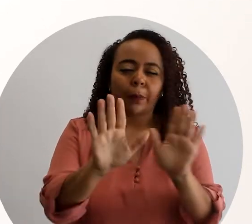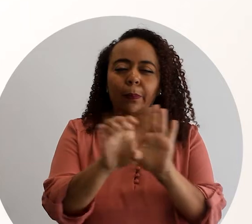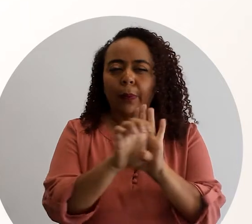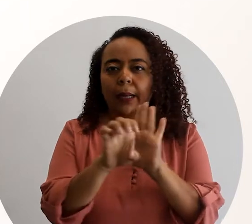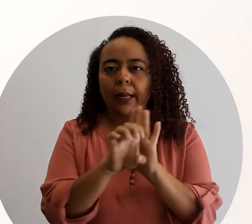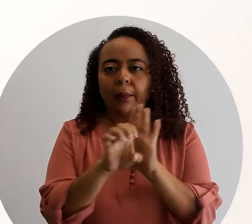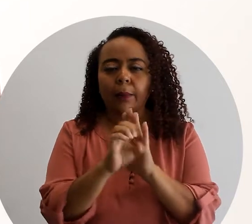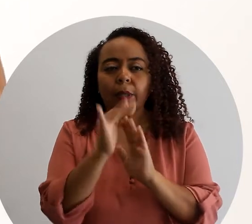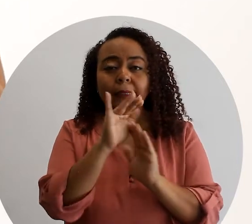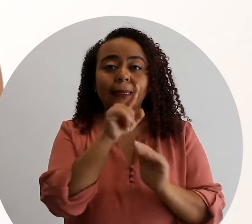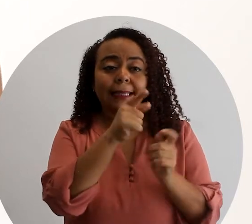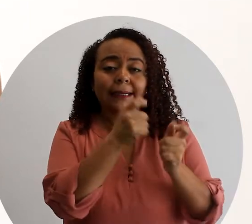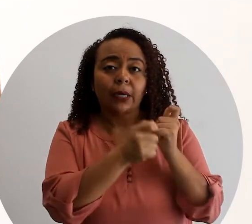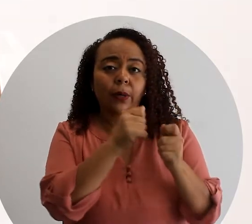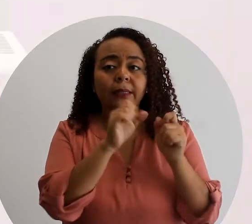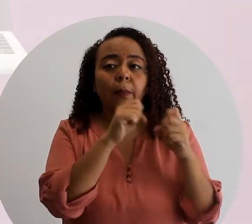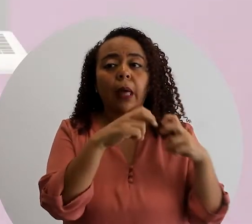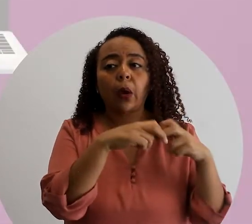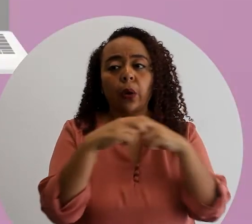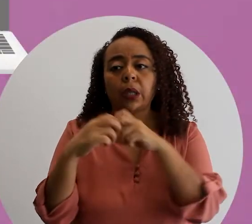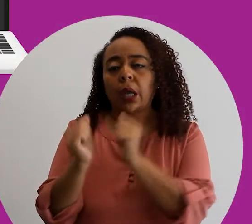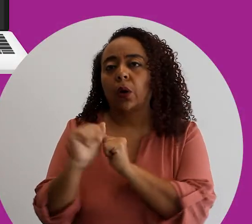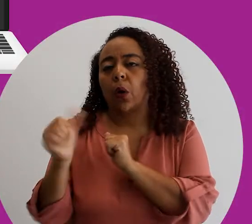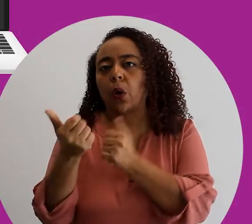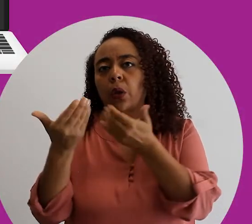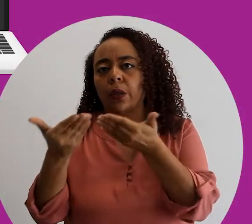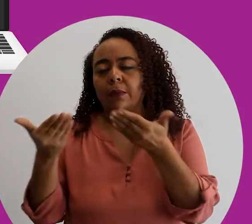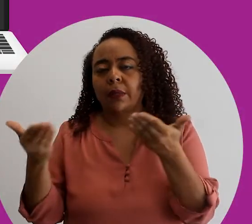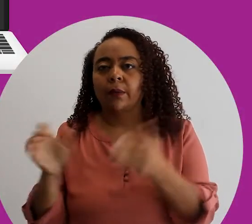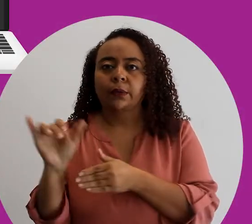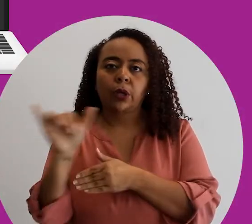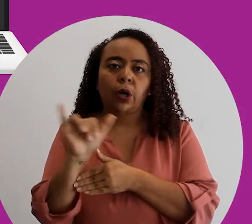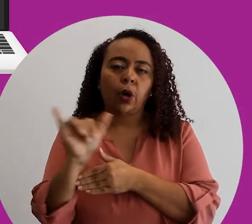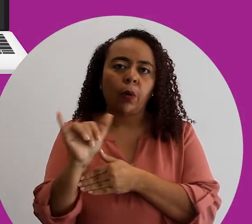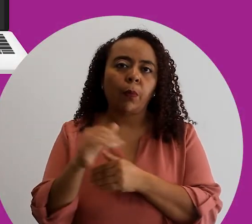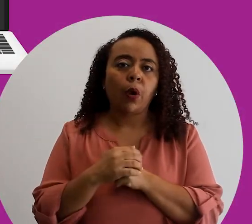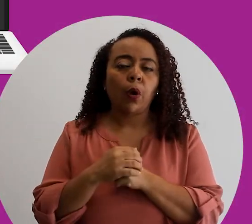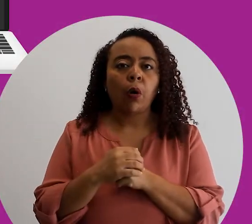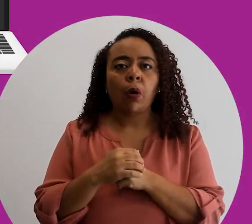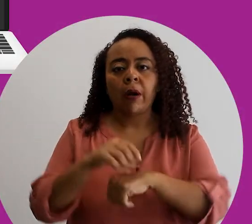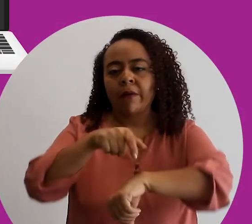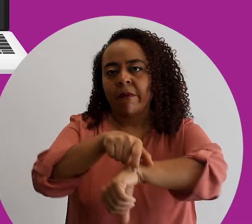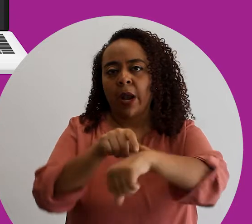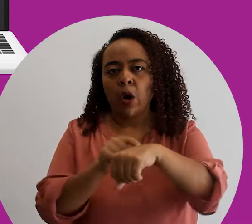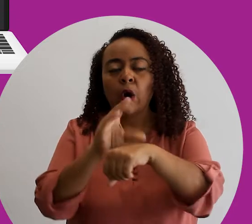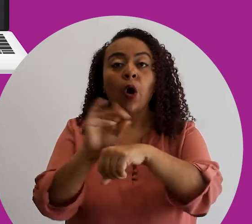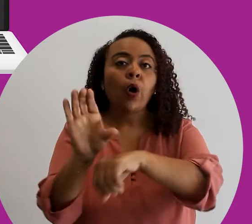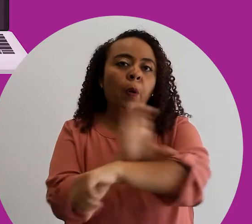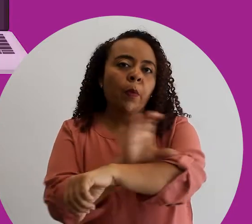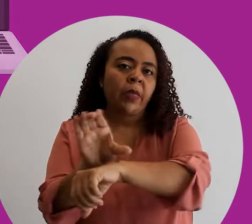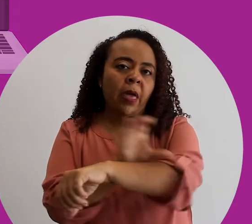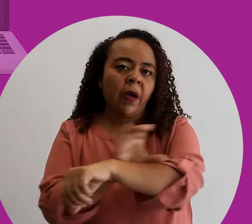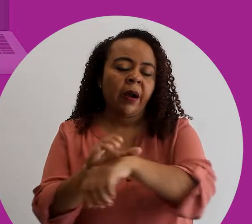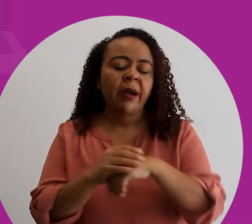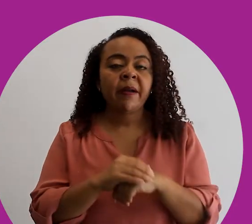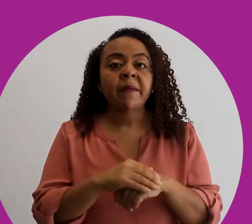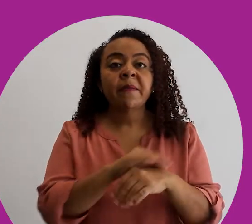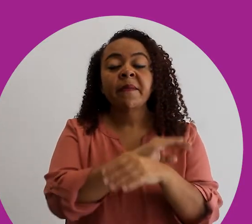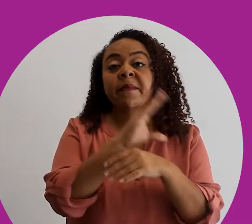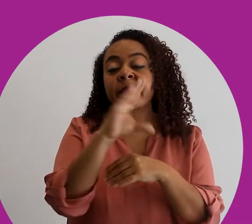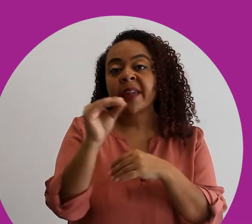cumplen. Por ejemplo, que el teléfono celular se pueda conectar con otros dispositivos como el reloj o la computadora.